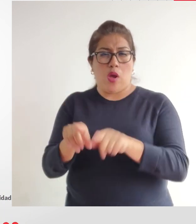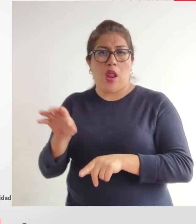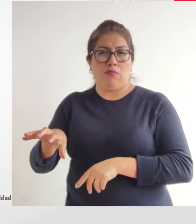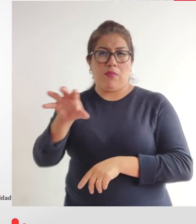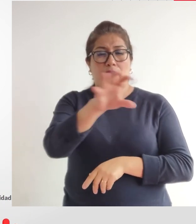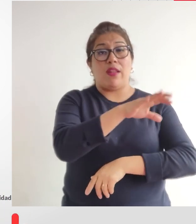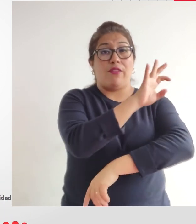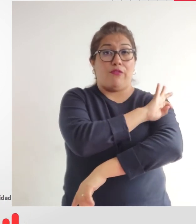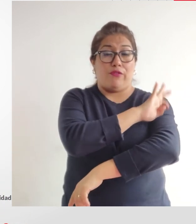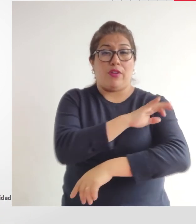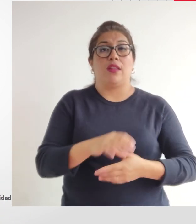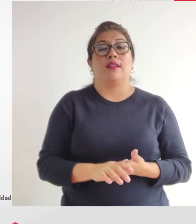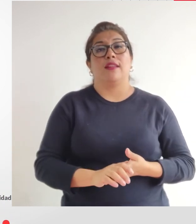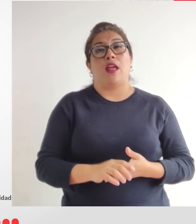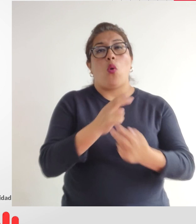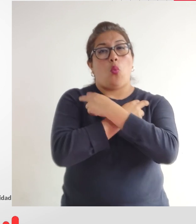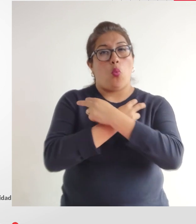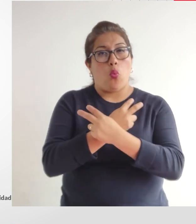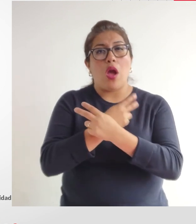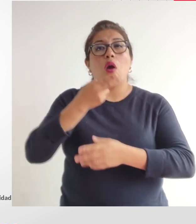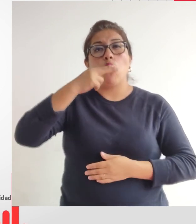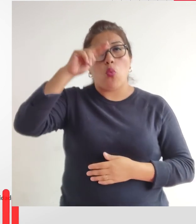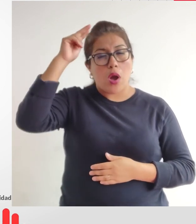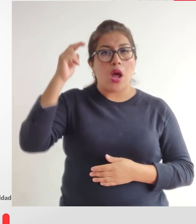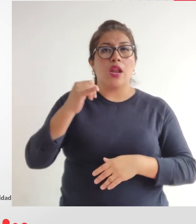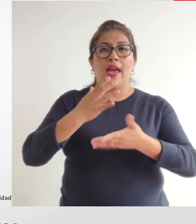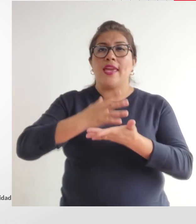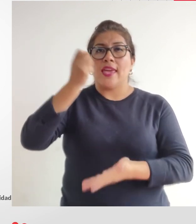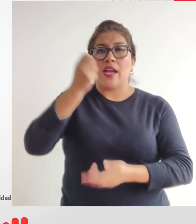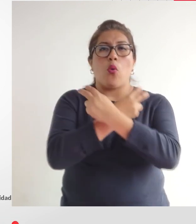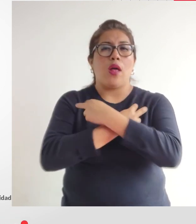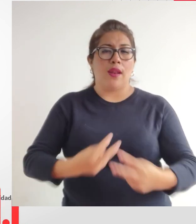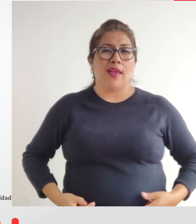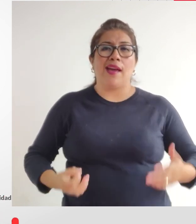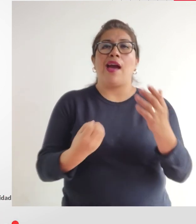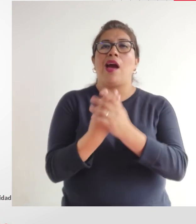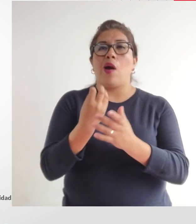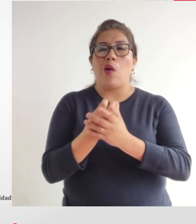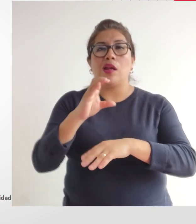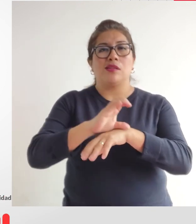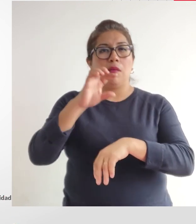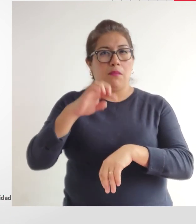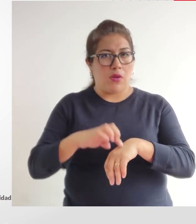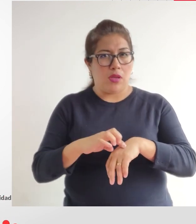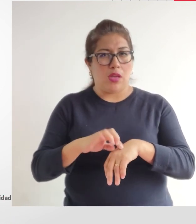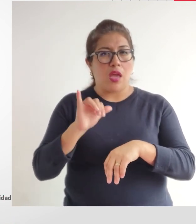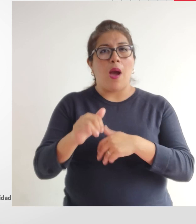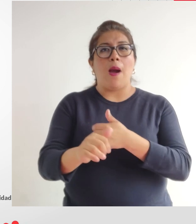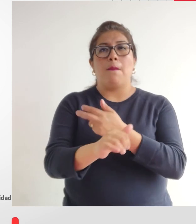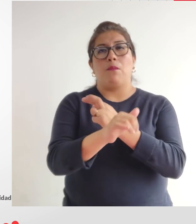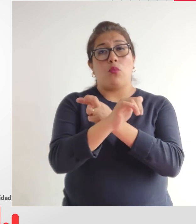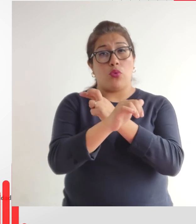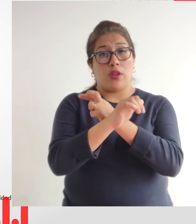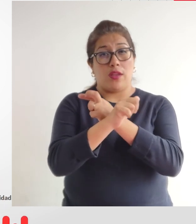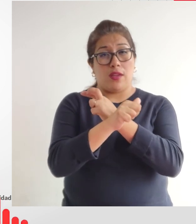en regiones como Huánuco Ica Huancabelica Arequipa Pasco y